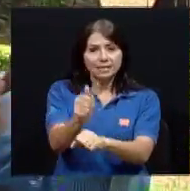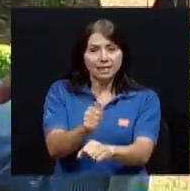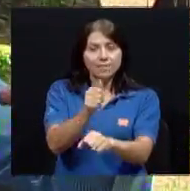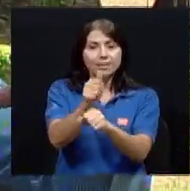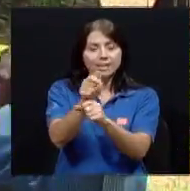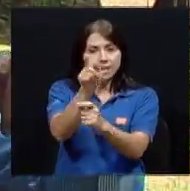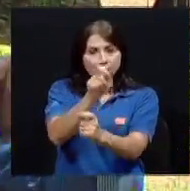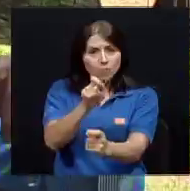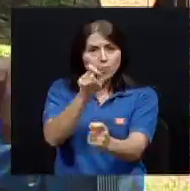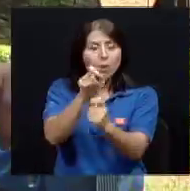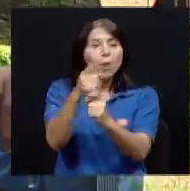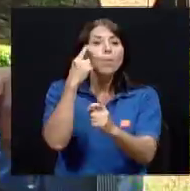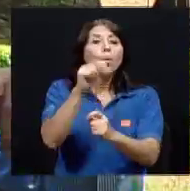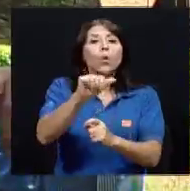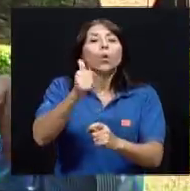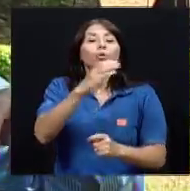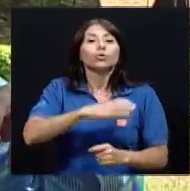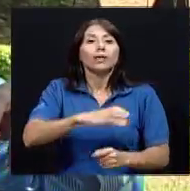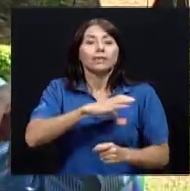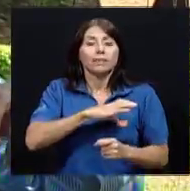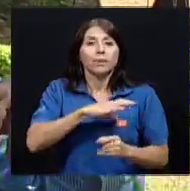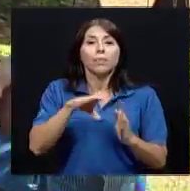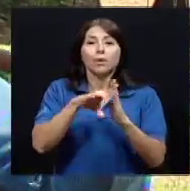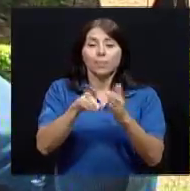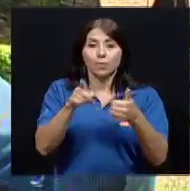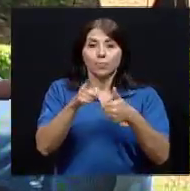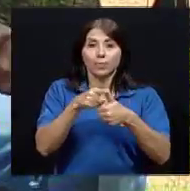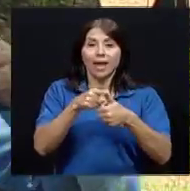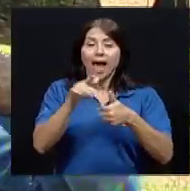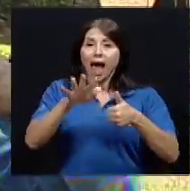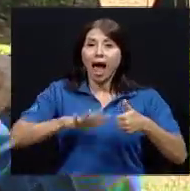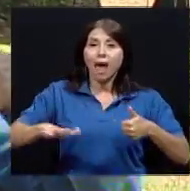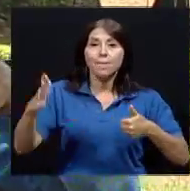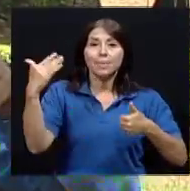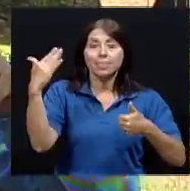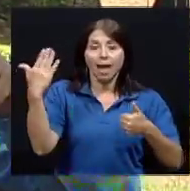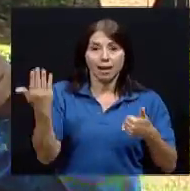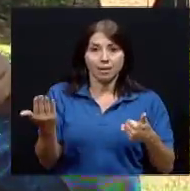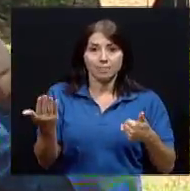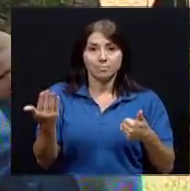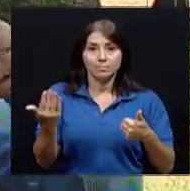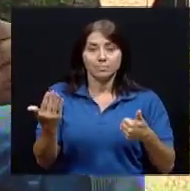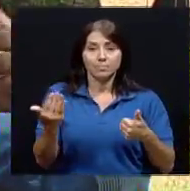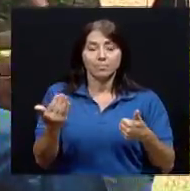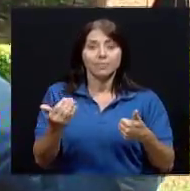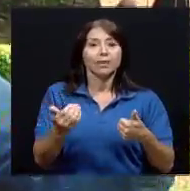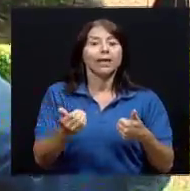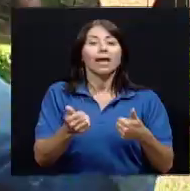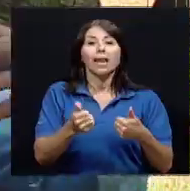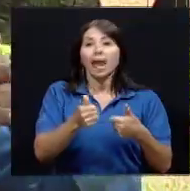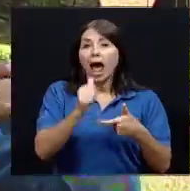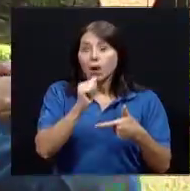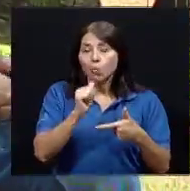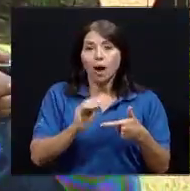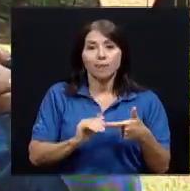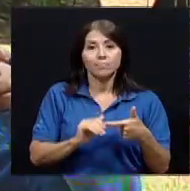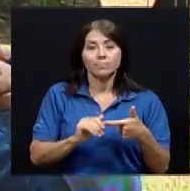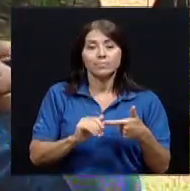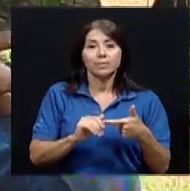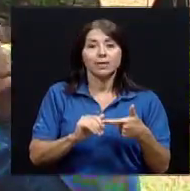tipo de determinantes, que son de tipo ambiental, el agua, el manejo de excretas,